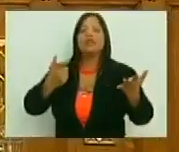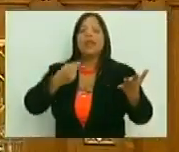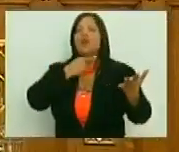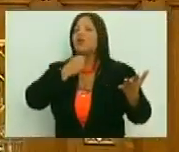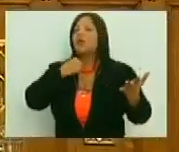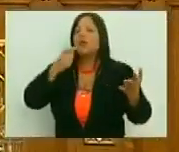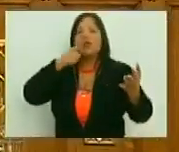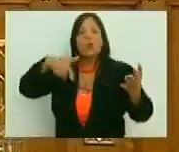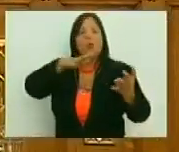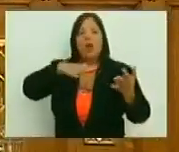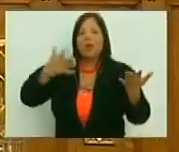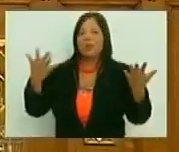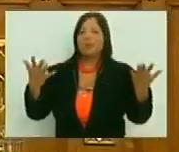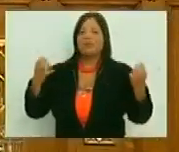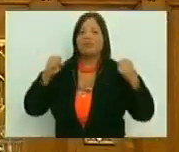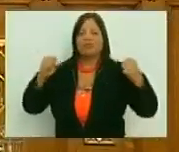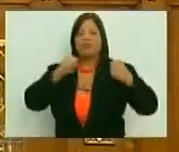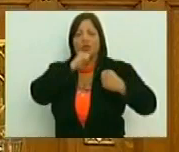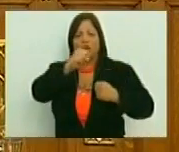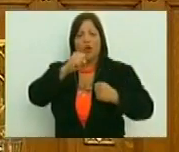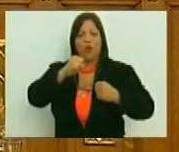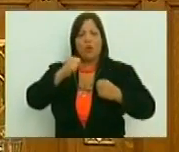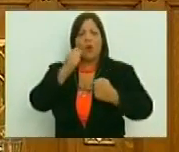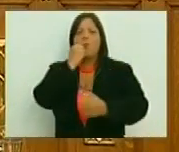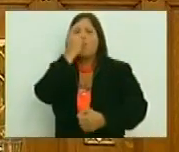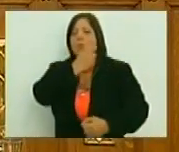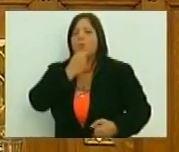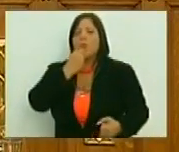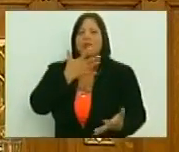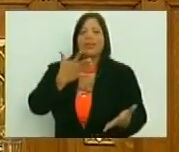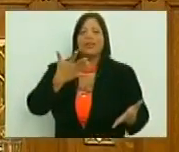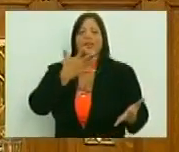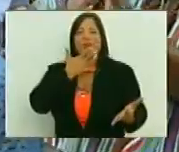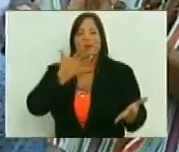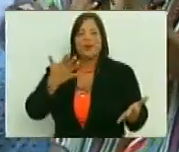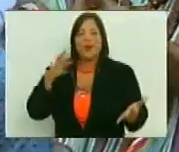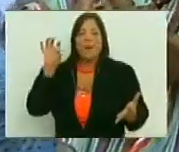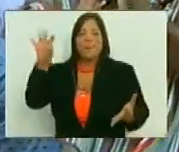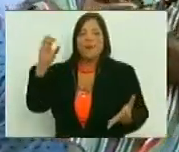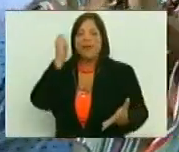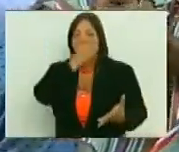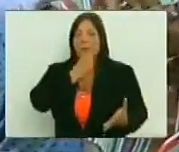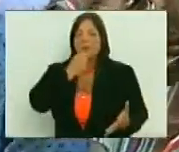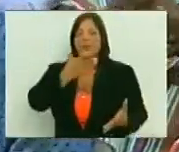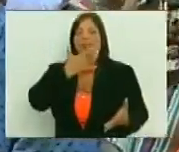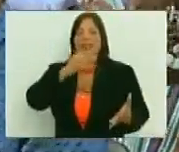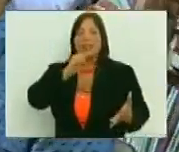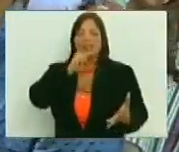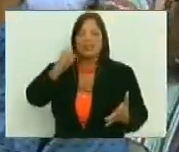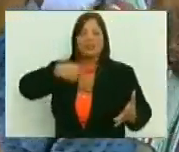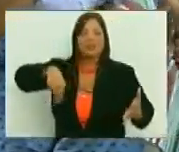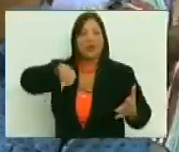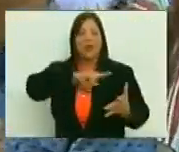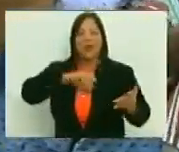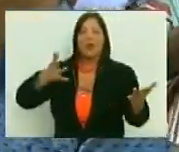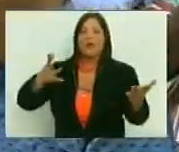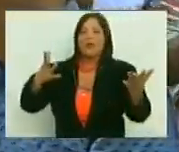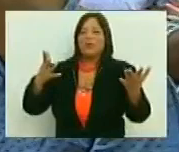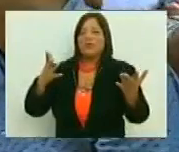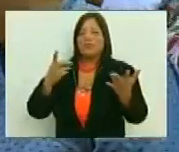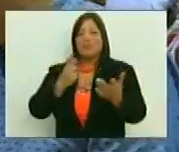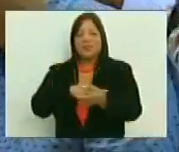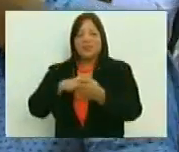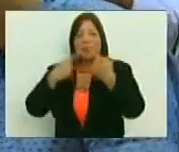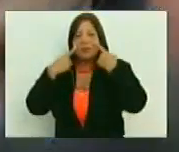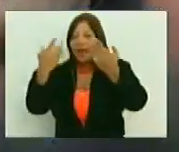nos gusta ser este pueblo que somos, este pueblo bonito, esta patria bonita que somos. Adel, se ausente, el